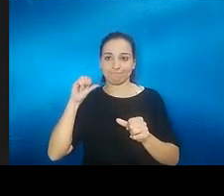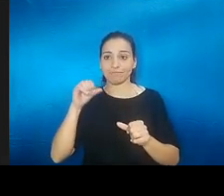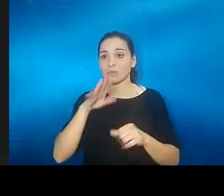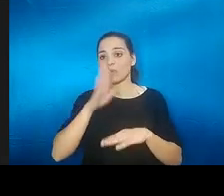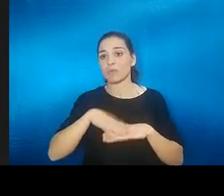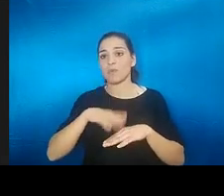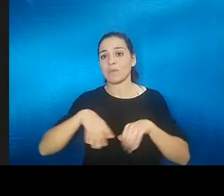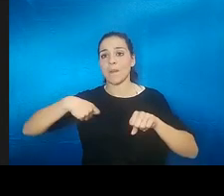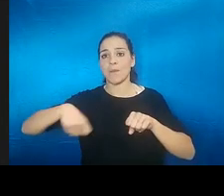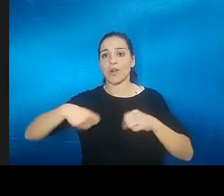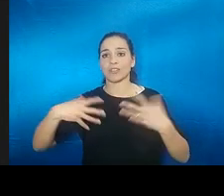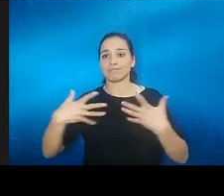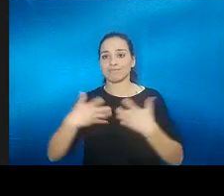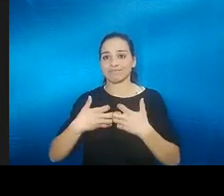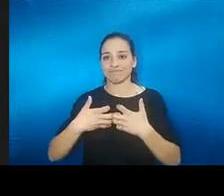entonces